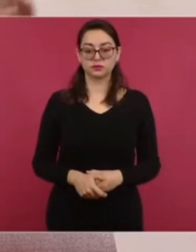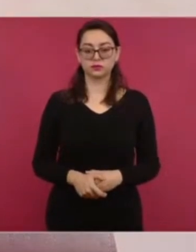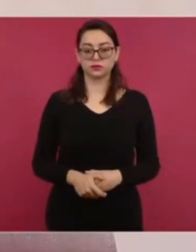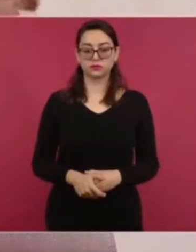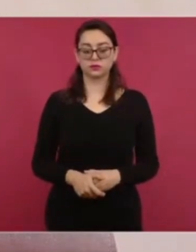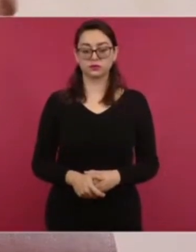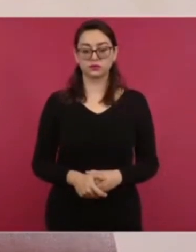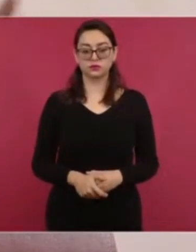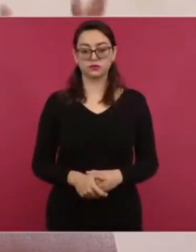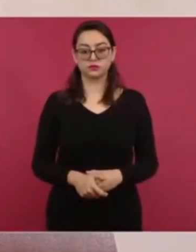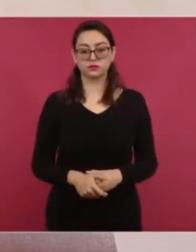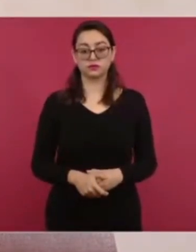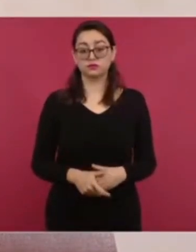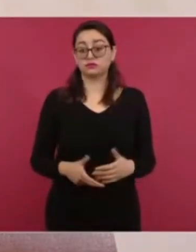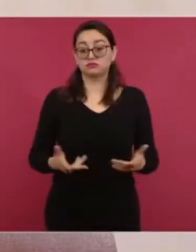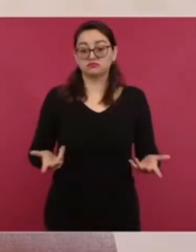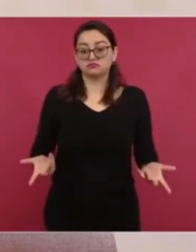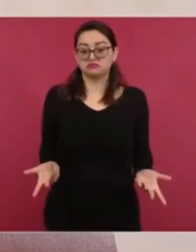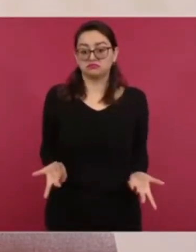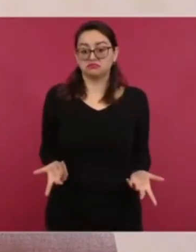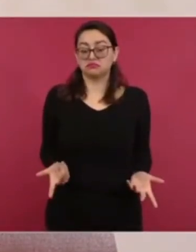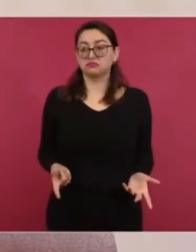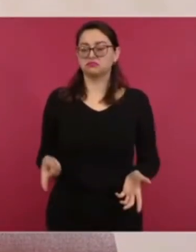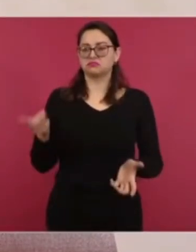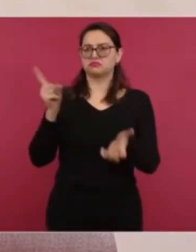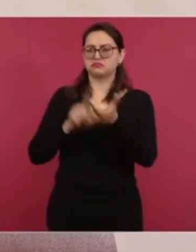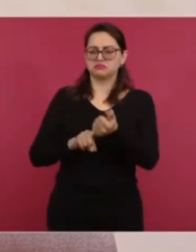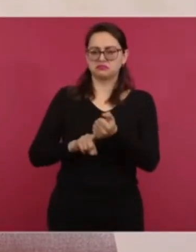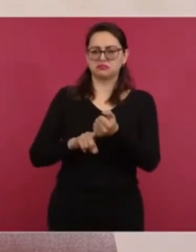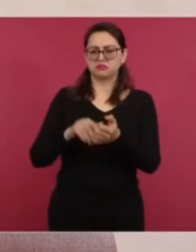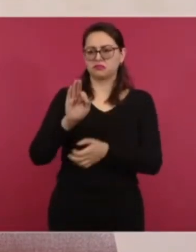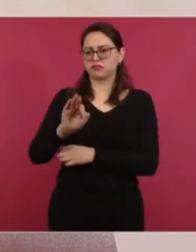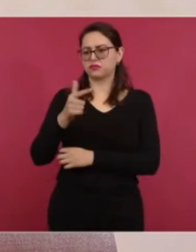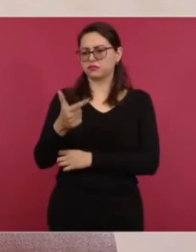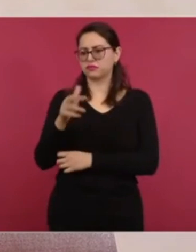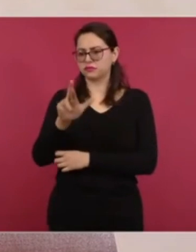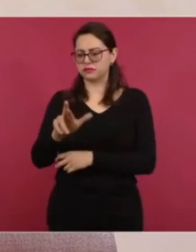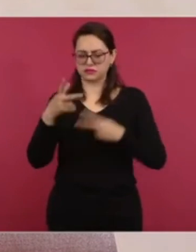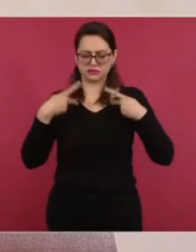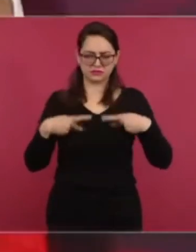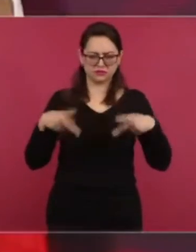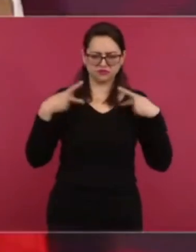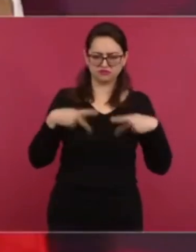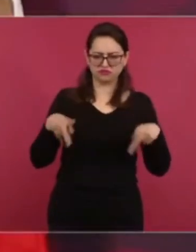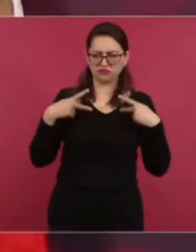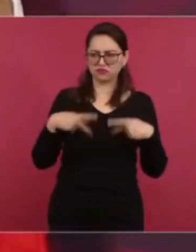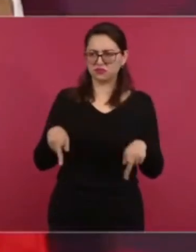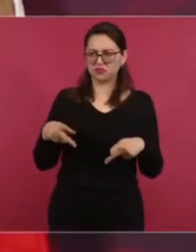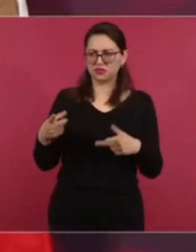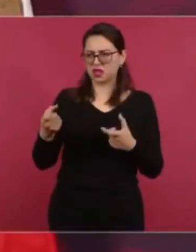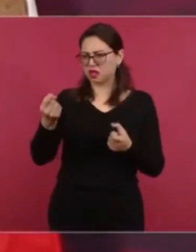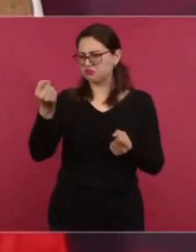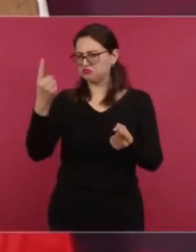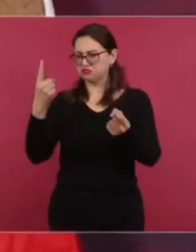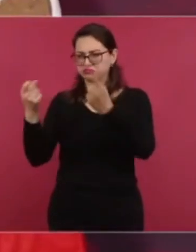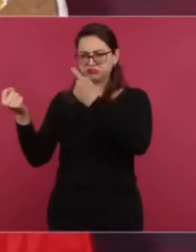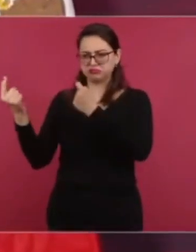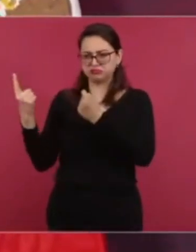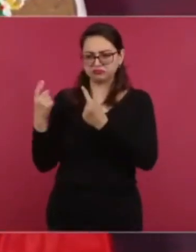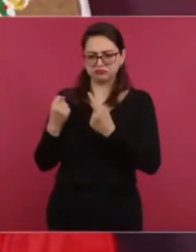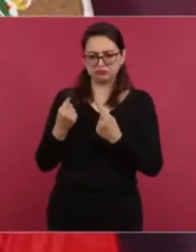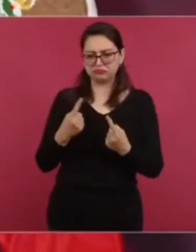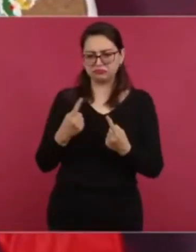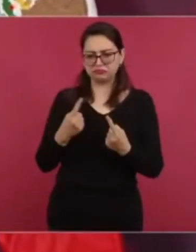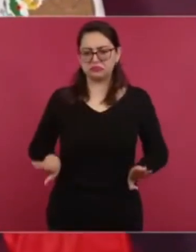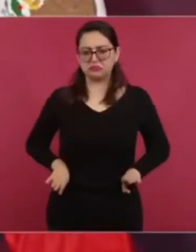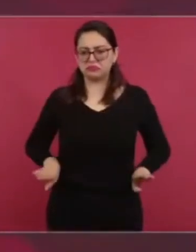rodear ahí por gente que no tiene convicciones, pero que además son